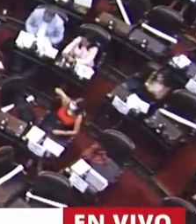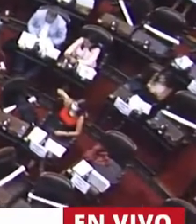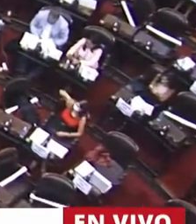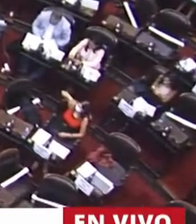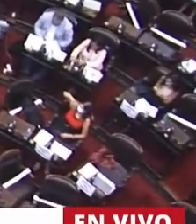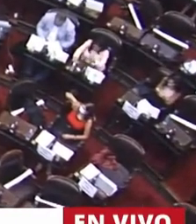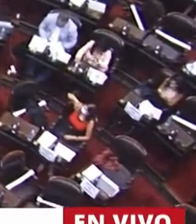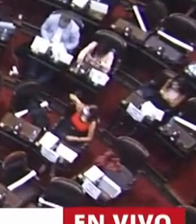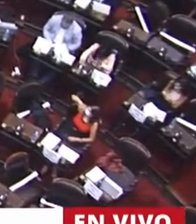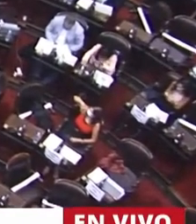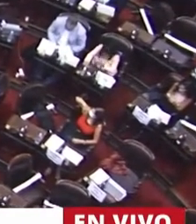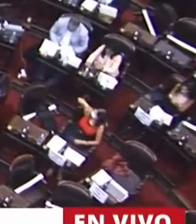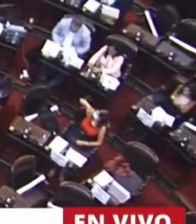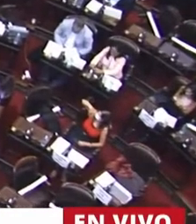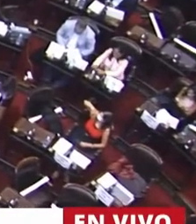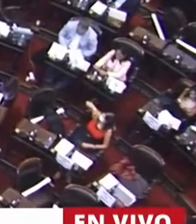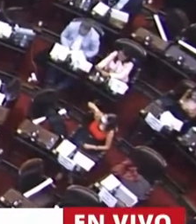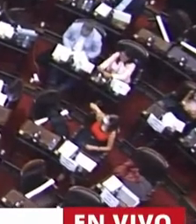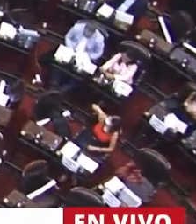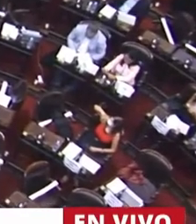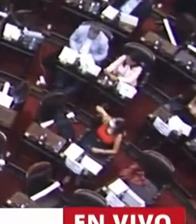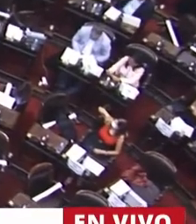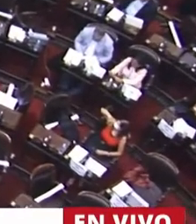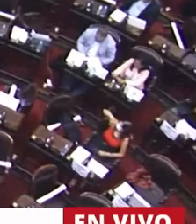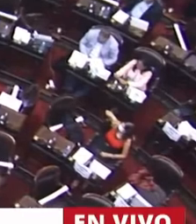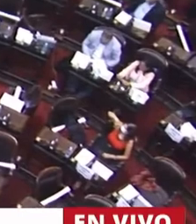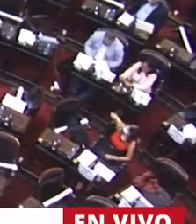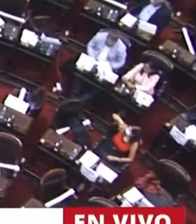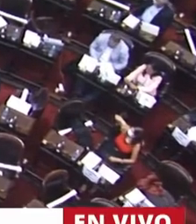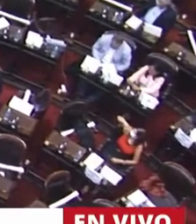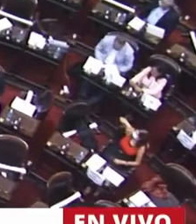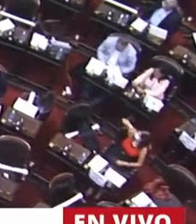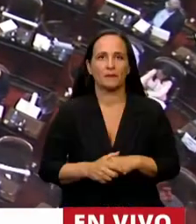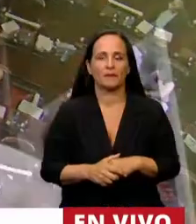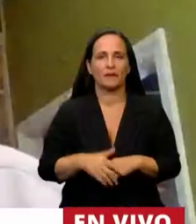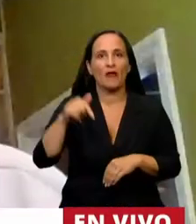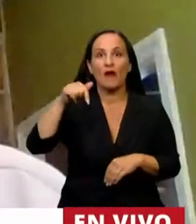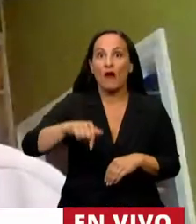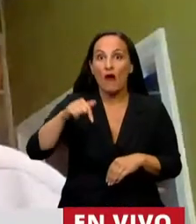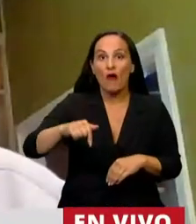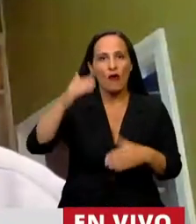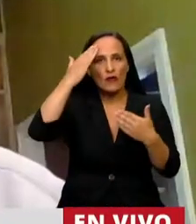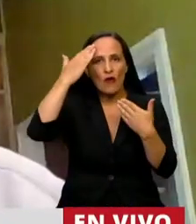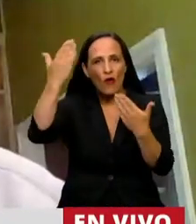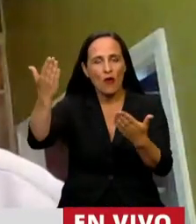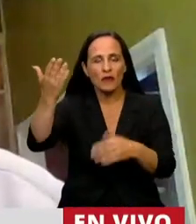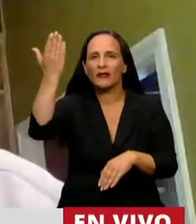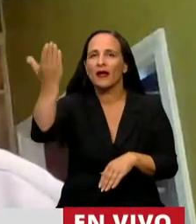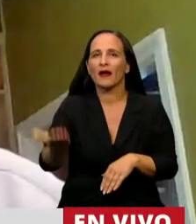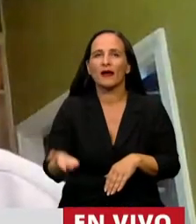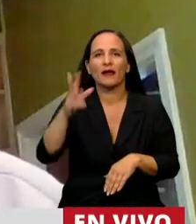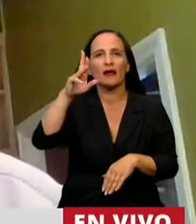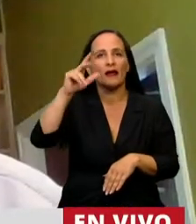Presidente, tengo el honor hoy de rendir homenaje a una gran primera dama, la señora Regina